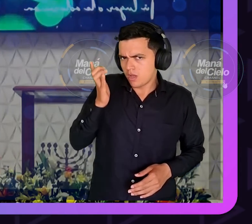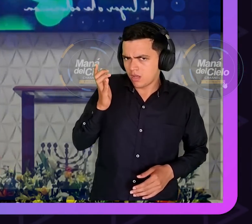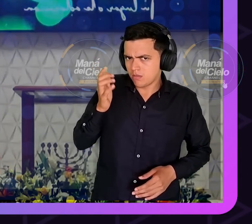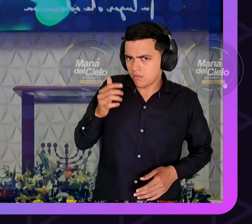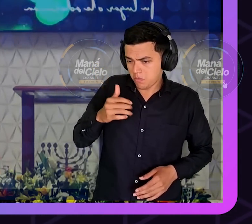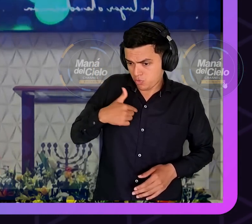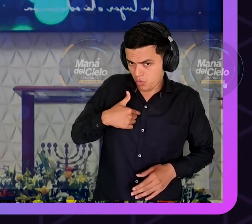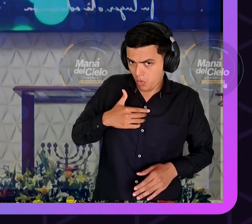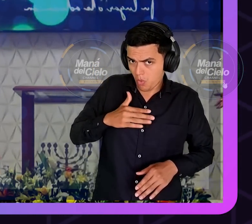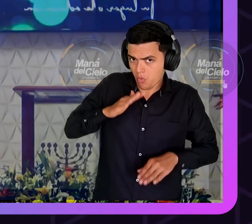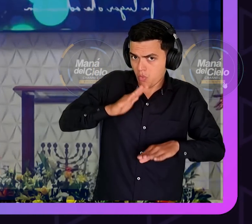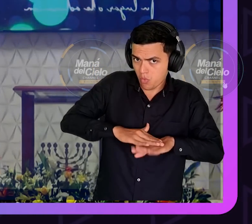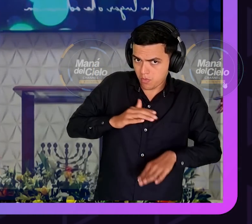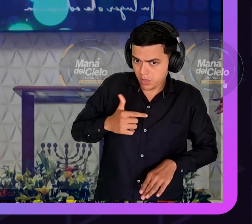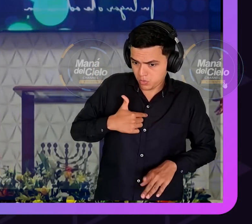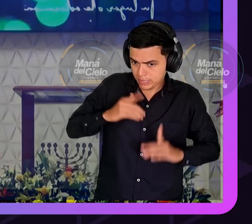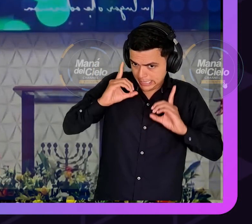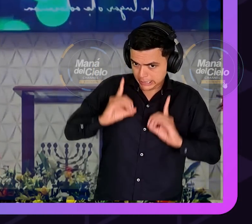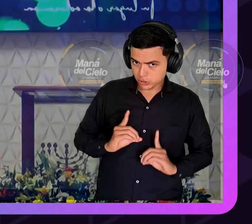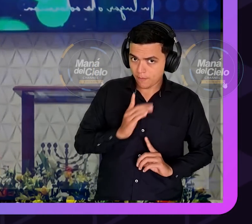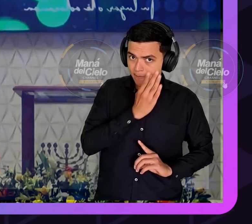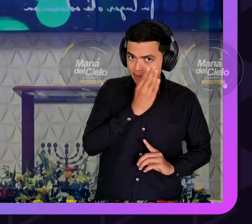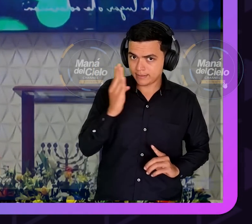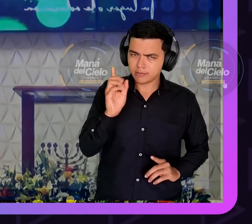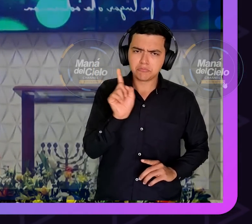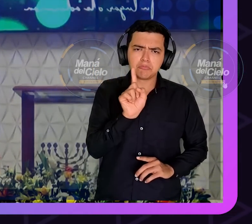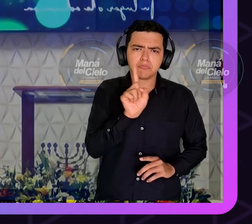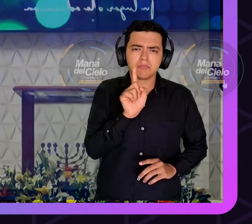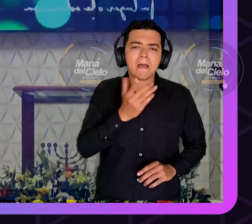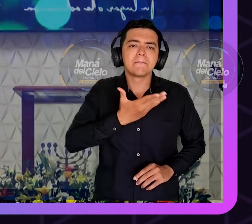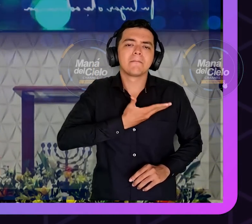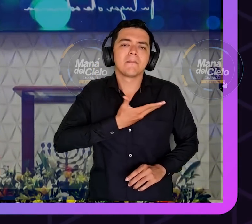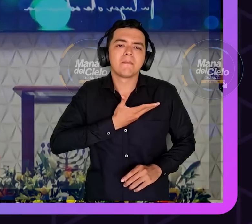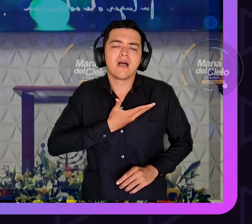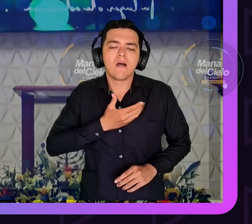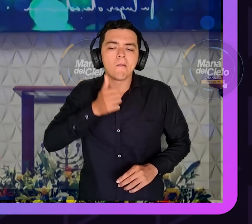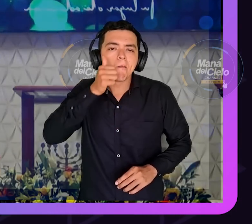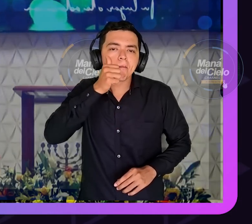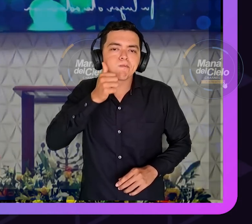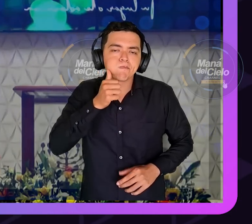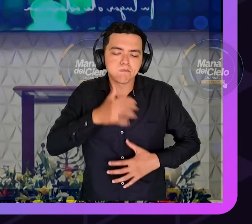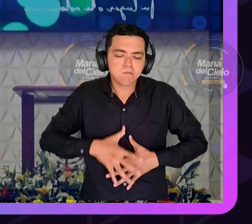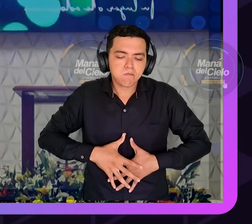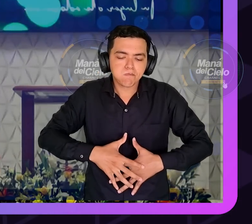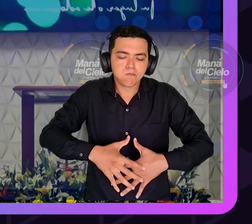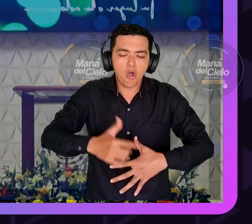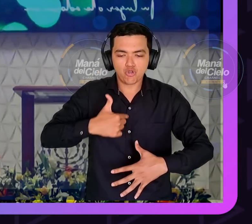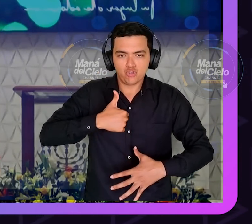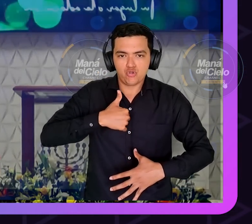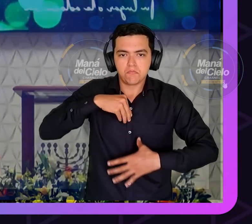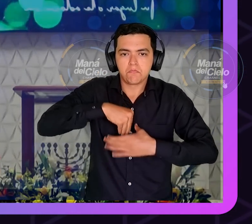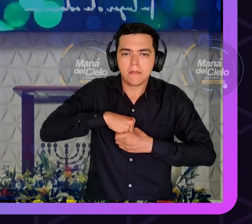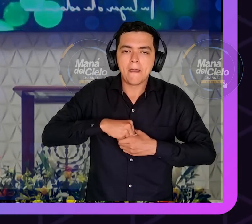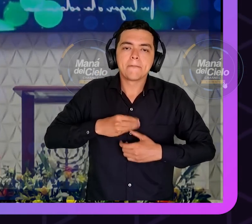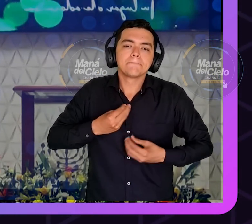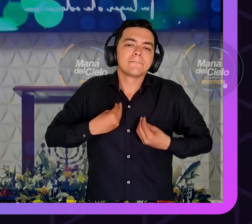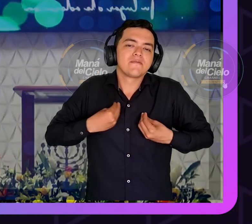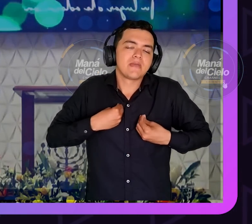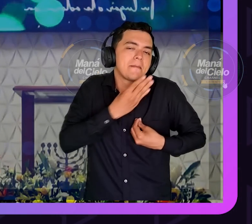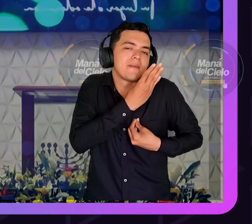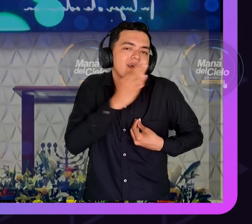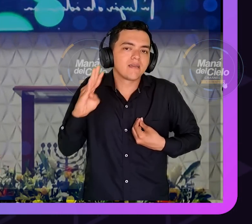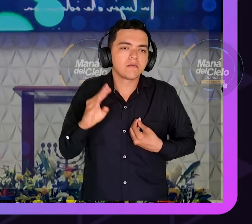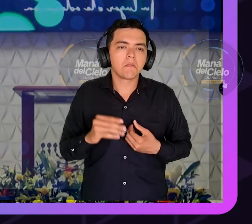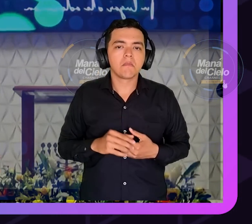Yo era un feto no tuve nada que ver. Le entraron dolores de parto y ahí